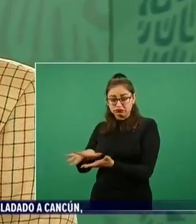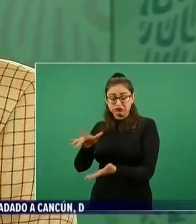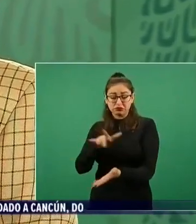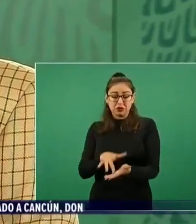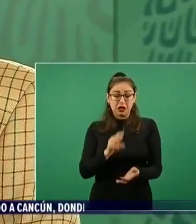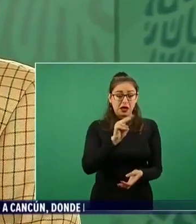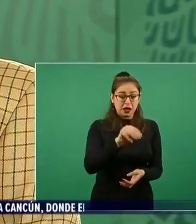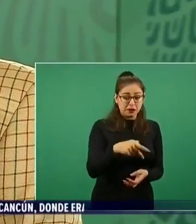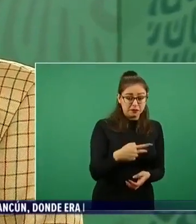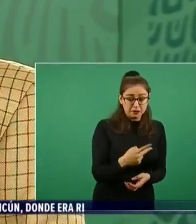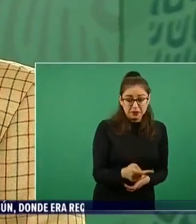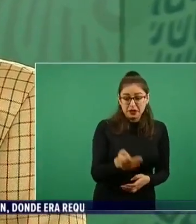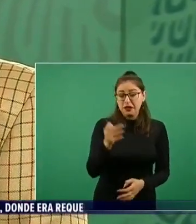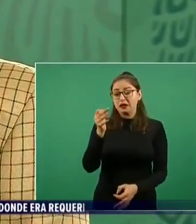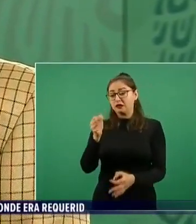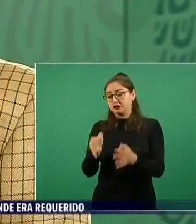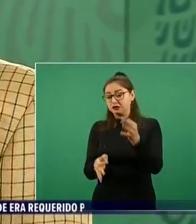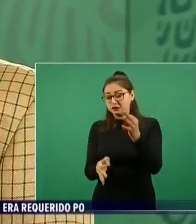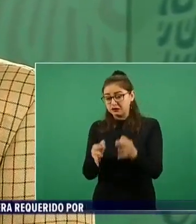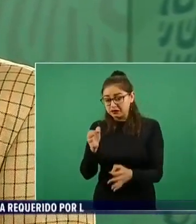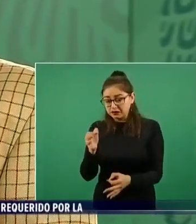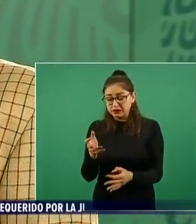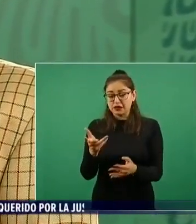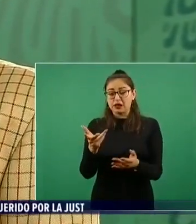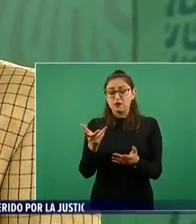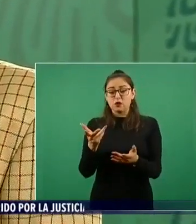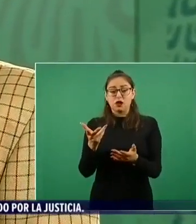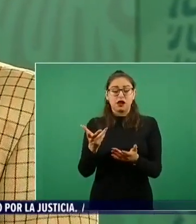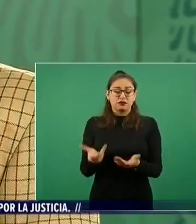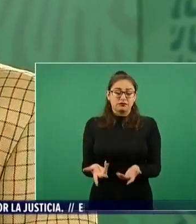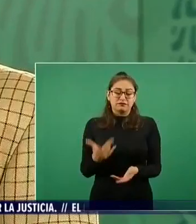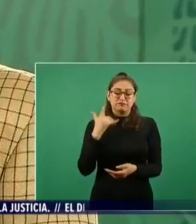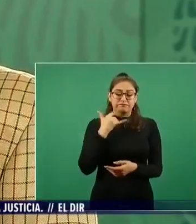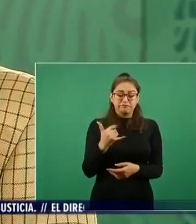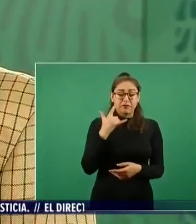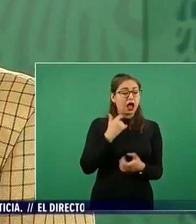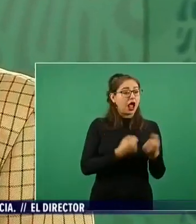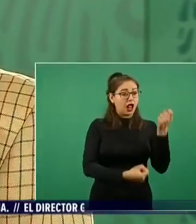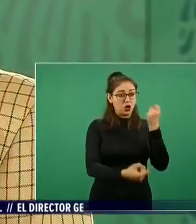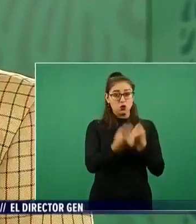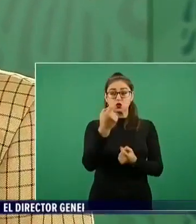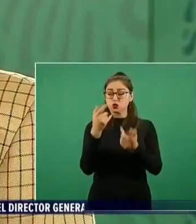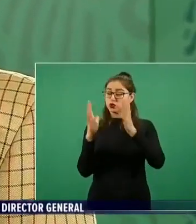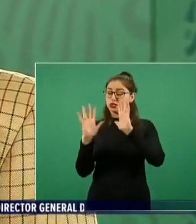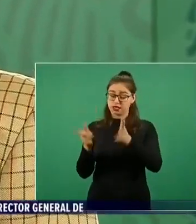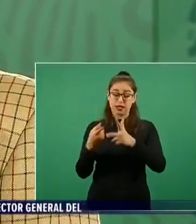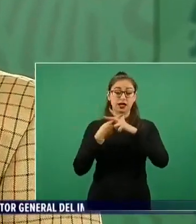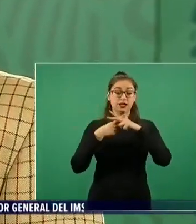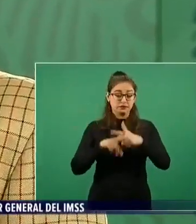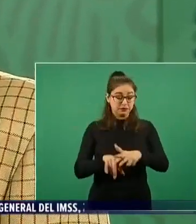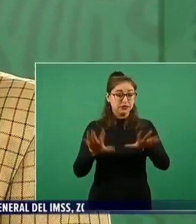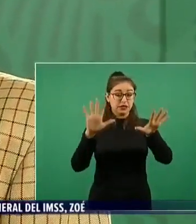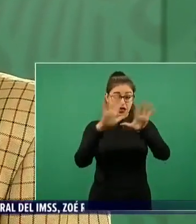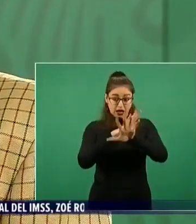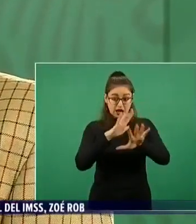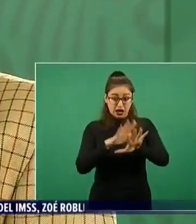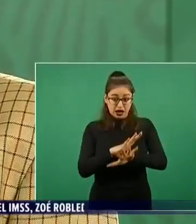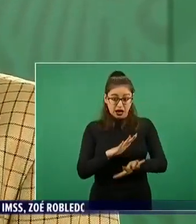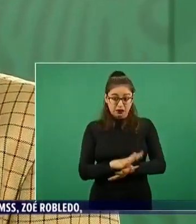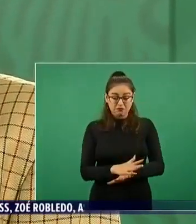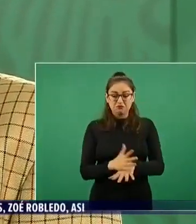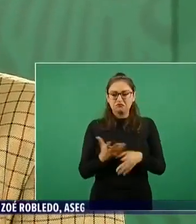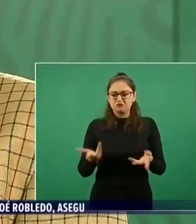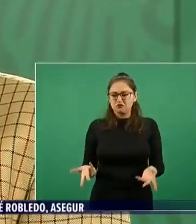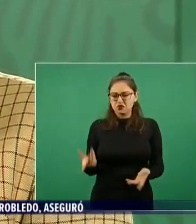en los esfuerzos de transformación que muchos de ellos ya han emprendido. No vamos a suplir la